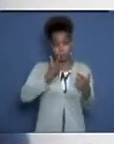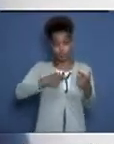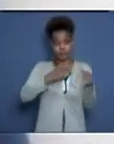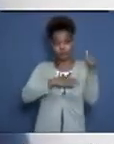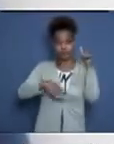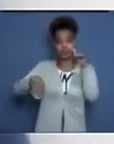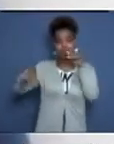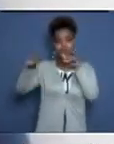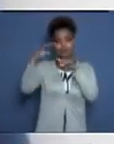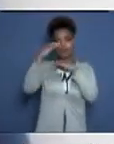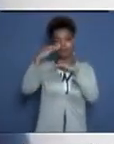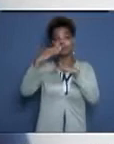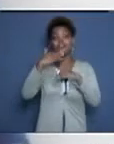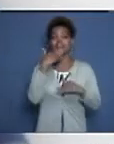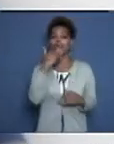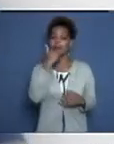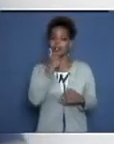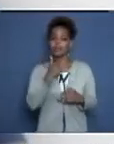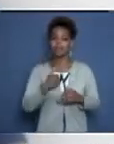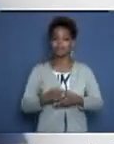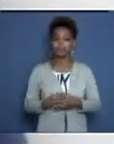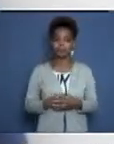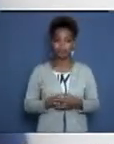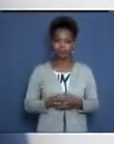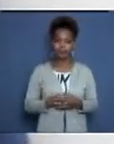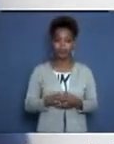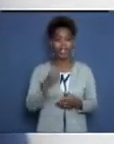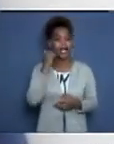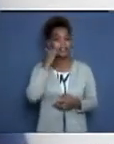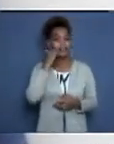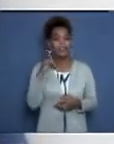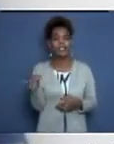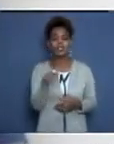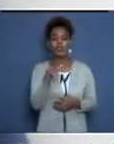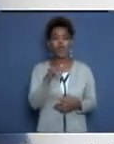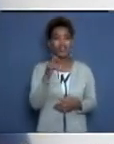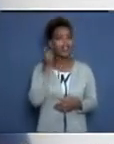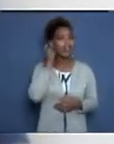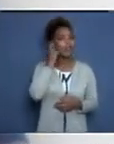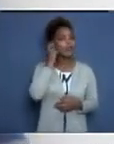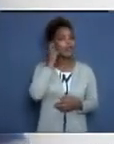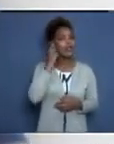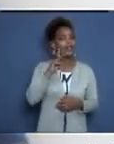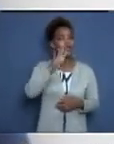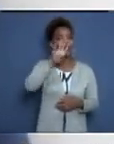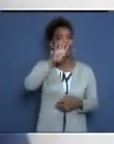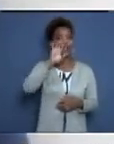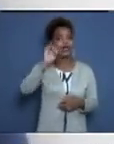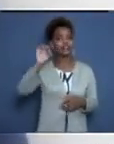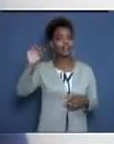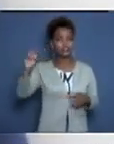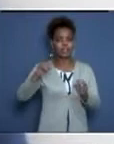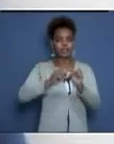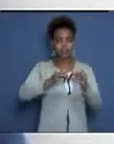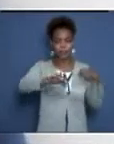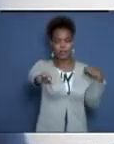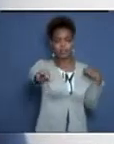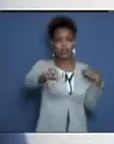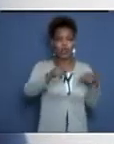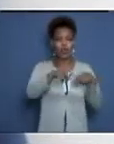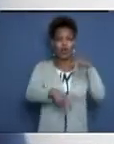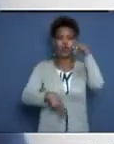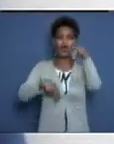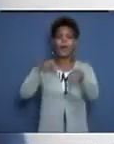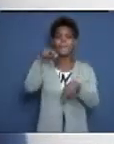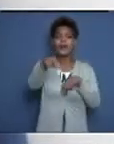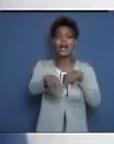atletismo, de la especialista en cuatrocientos con valla Surian Echavarría, de 54'99. Y en atletismo también,